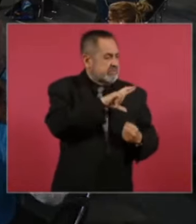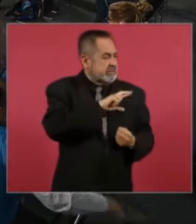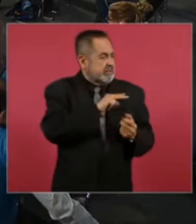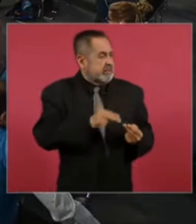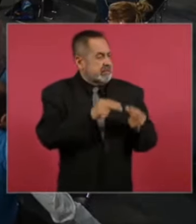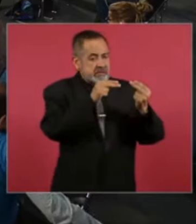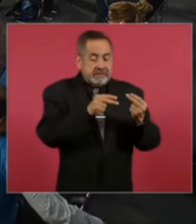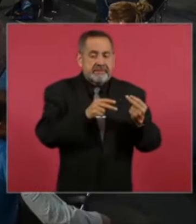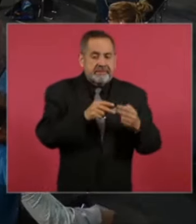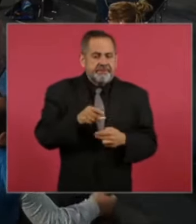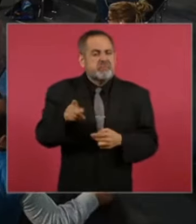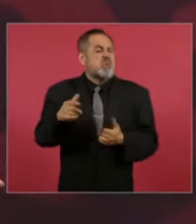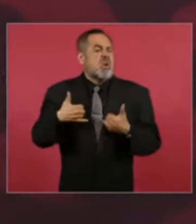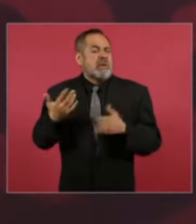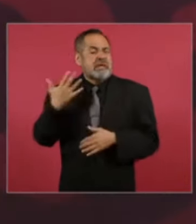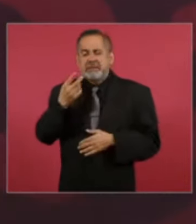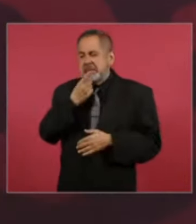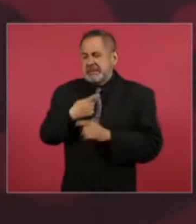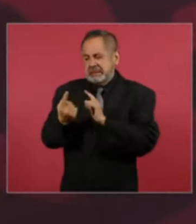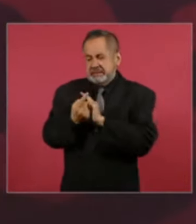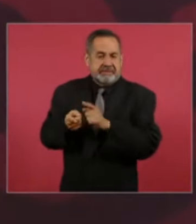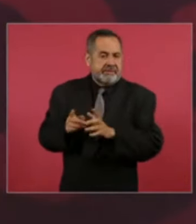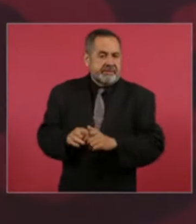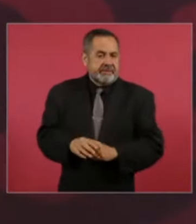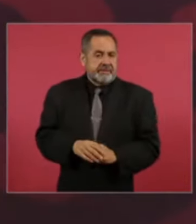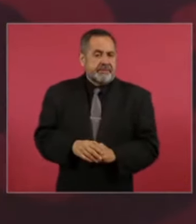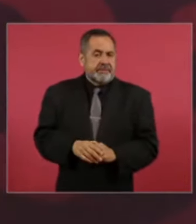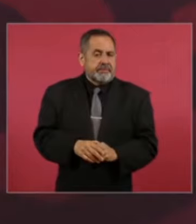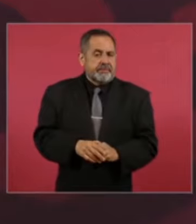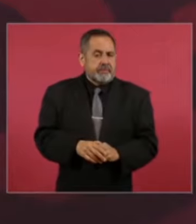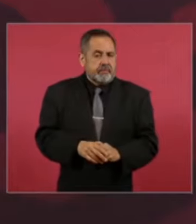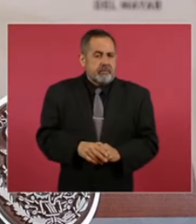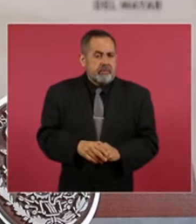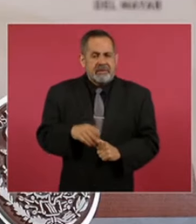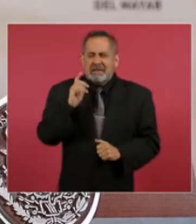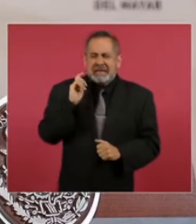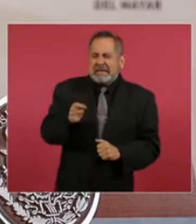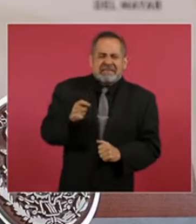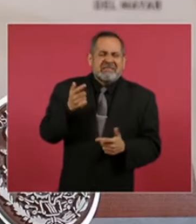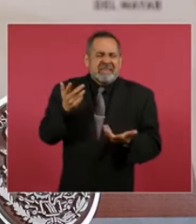jovencito que siquiera la privatización